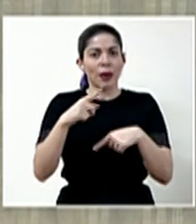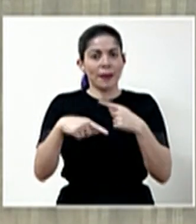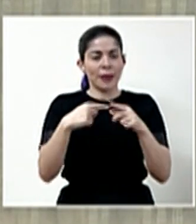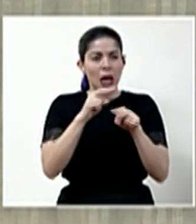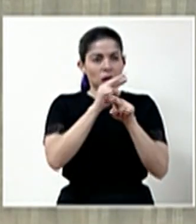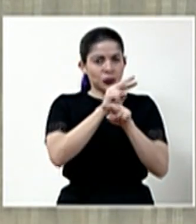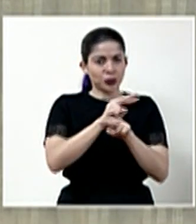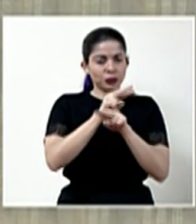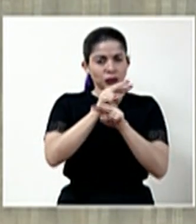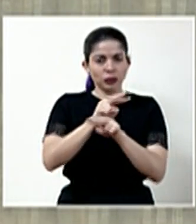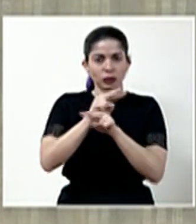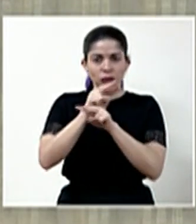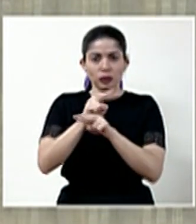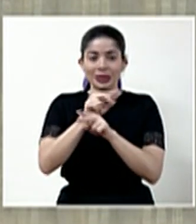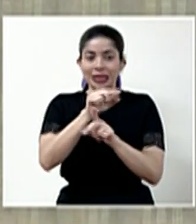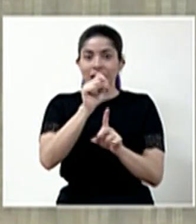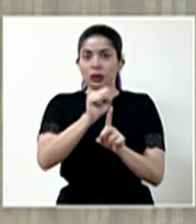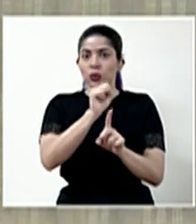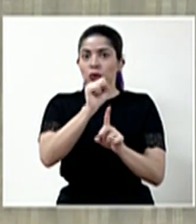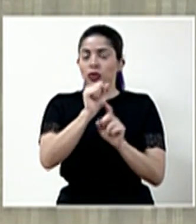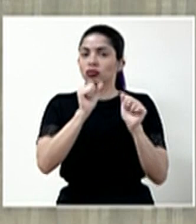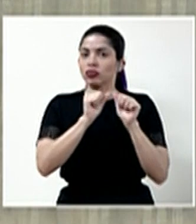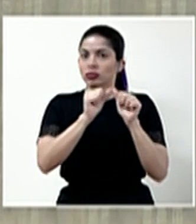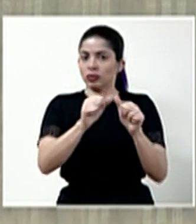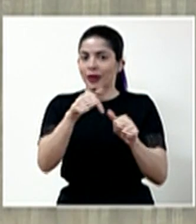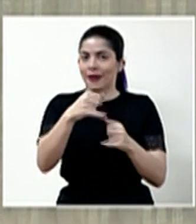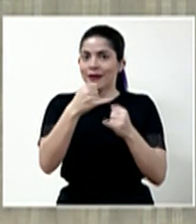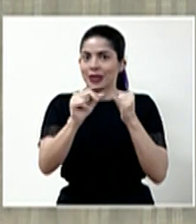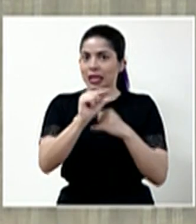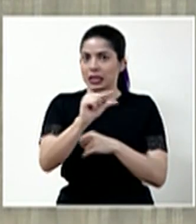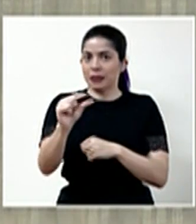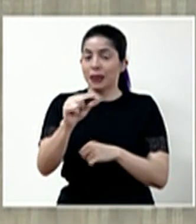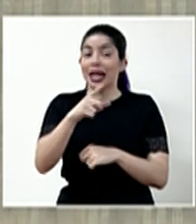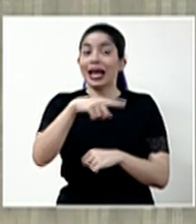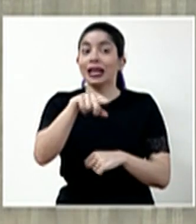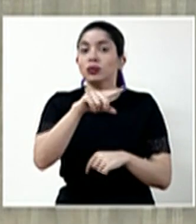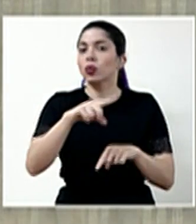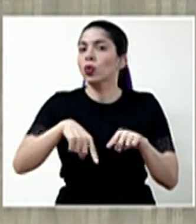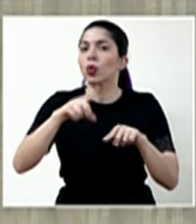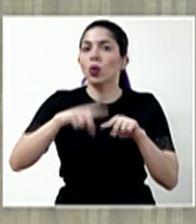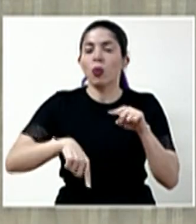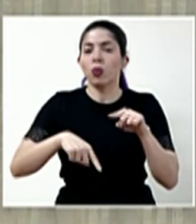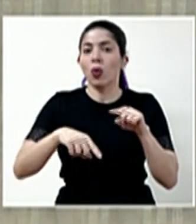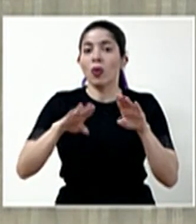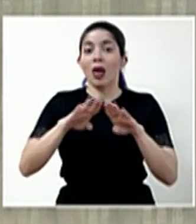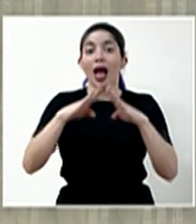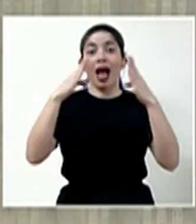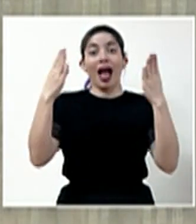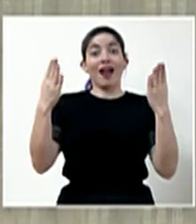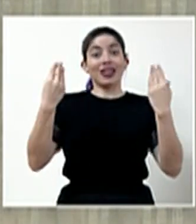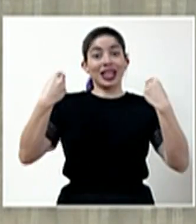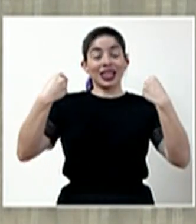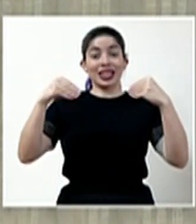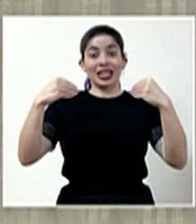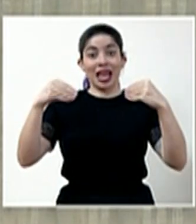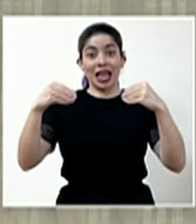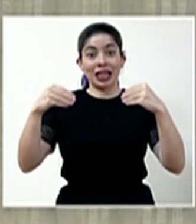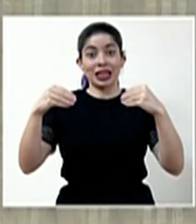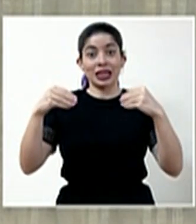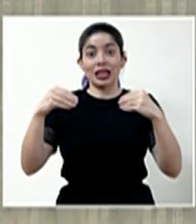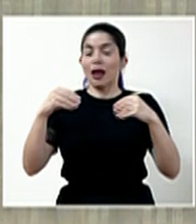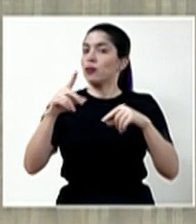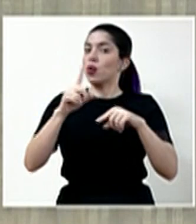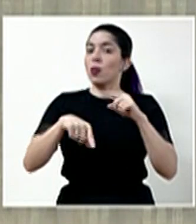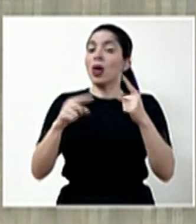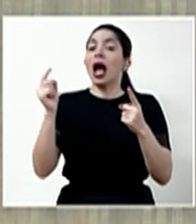esa situación se mantenga este fin de semana y no podrán tener las puertas abiertas hasta que